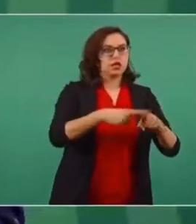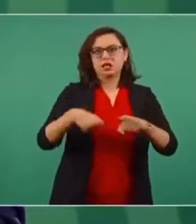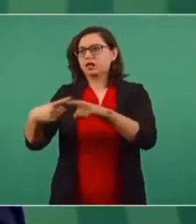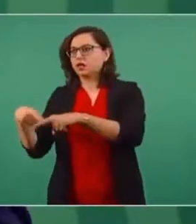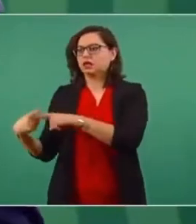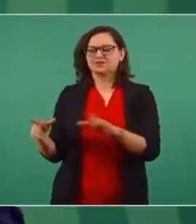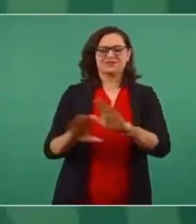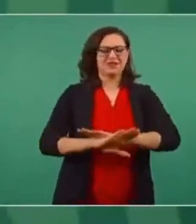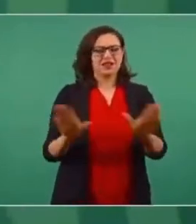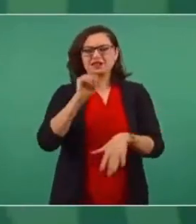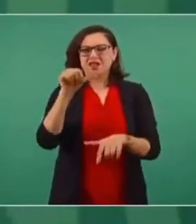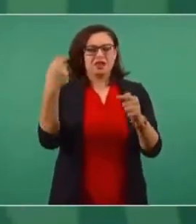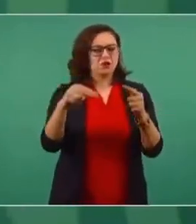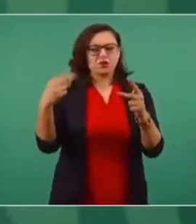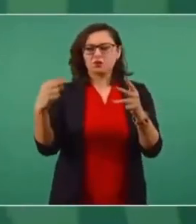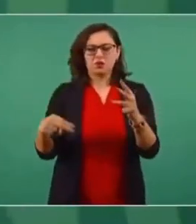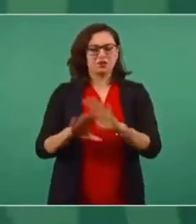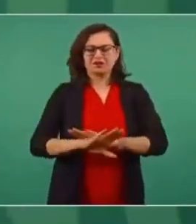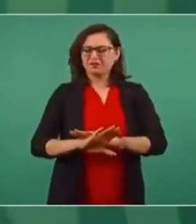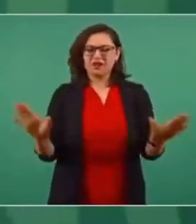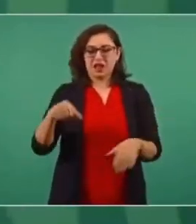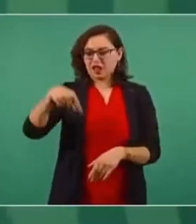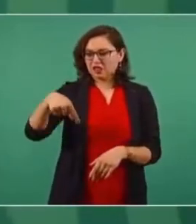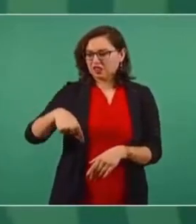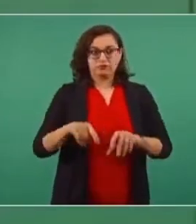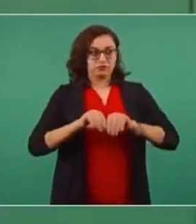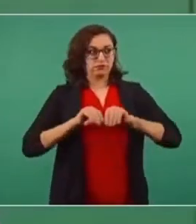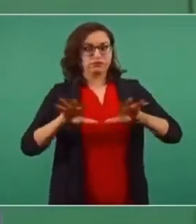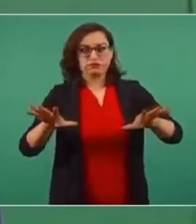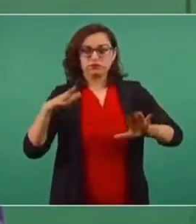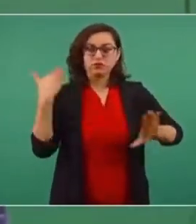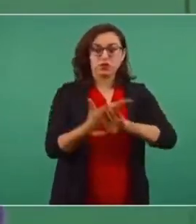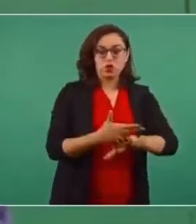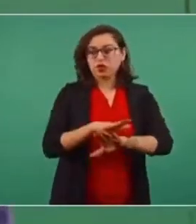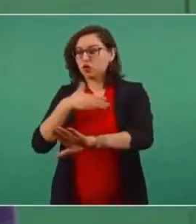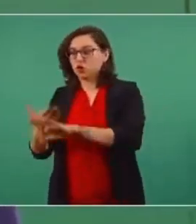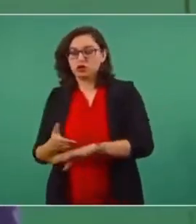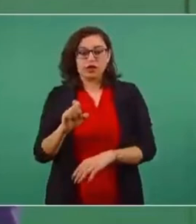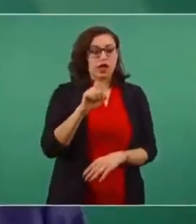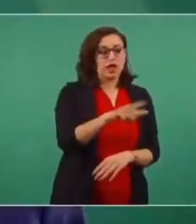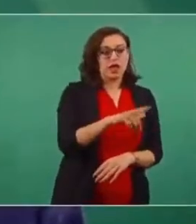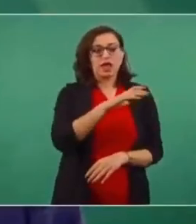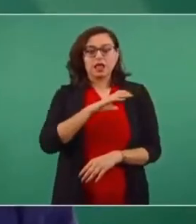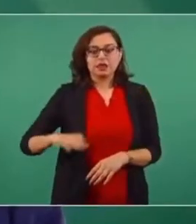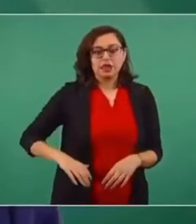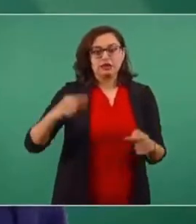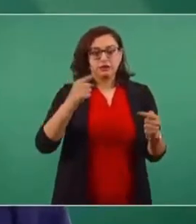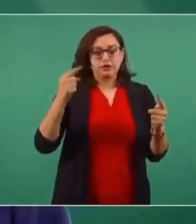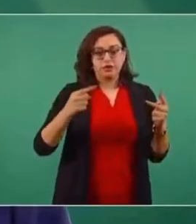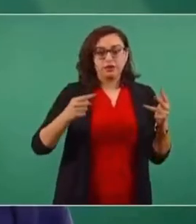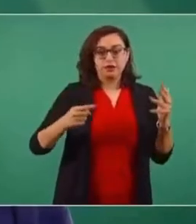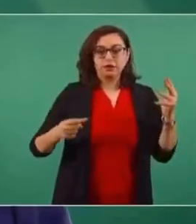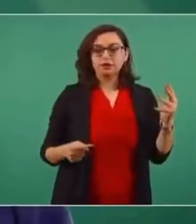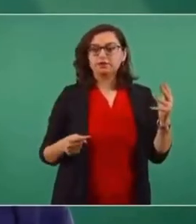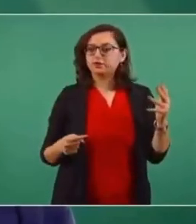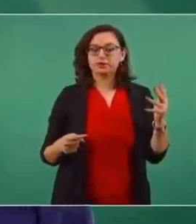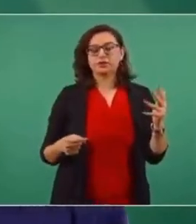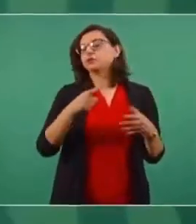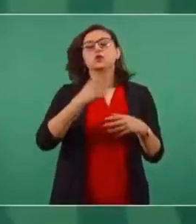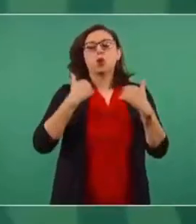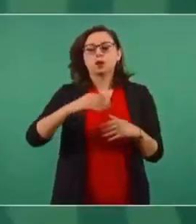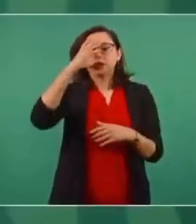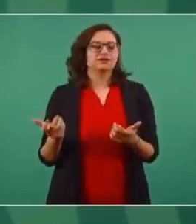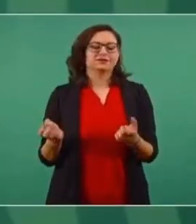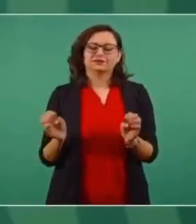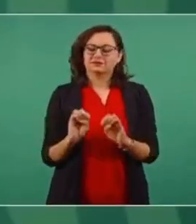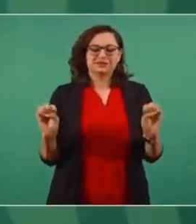que no se utilice esta plataforma para venir a decir el candidato de este partido es un sinvergüenza.